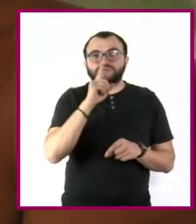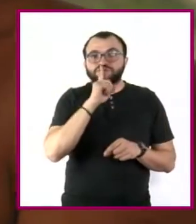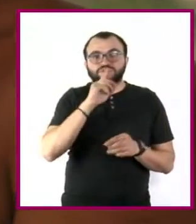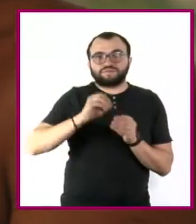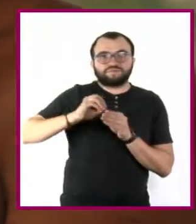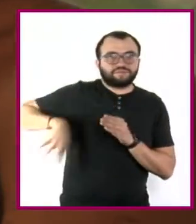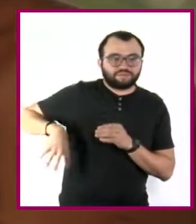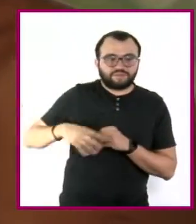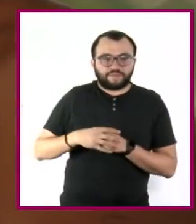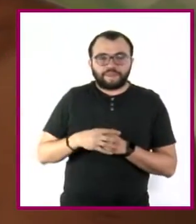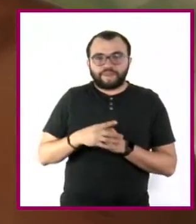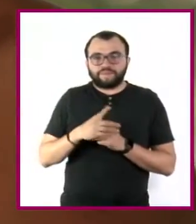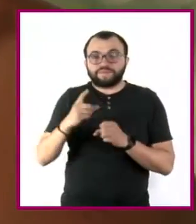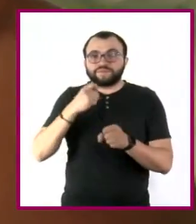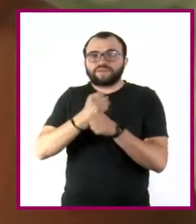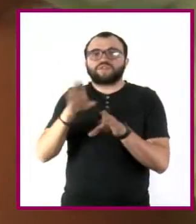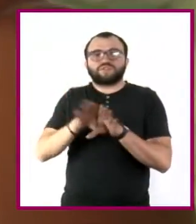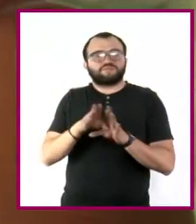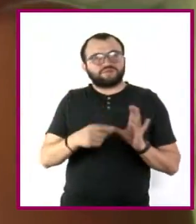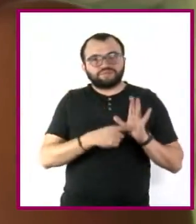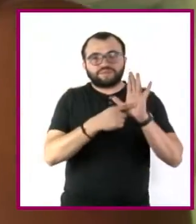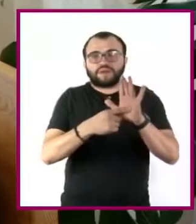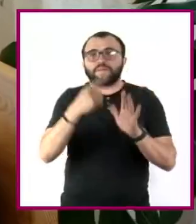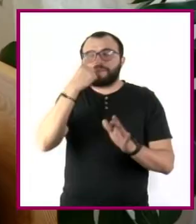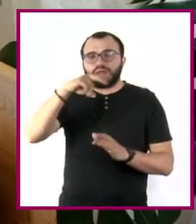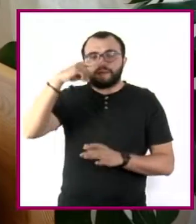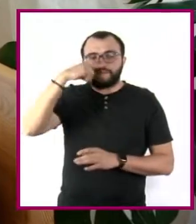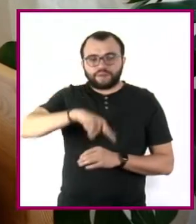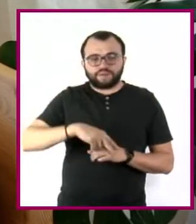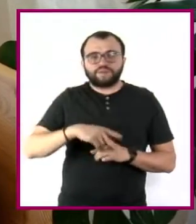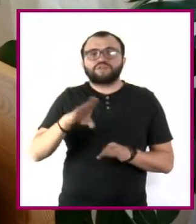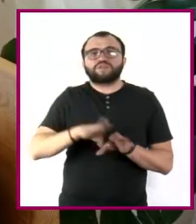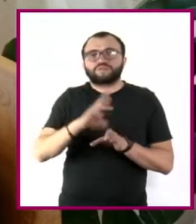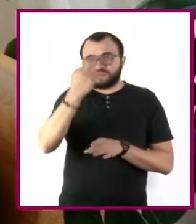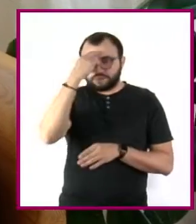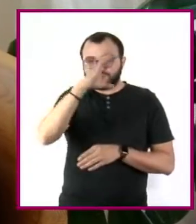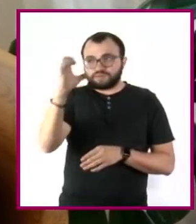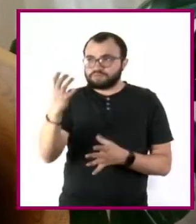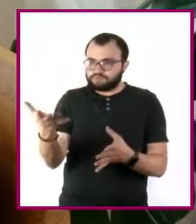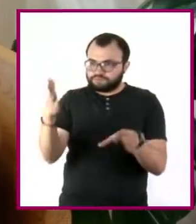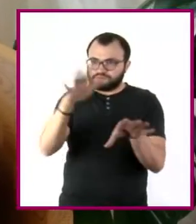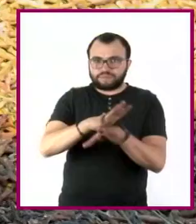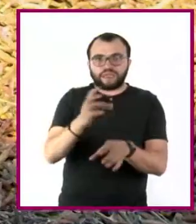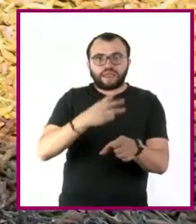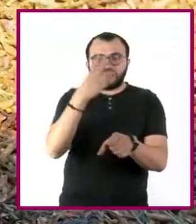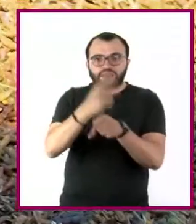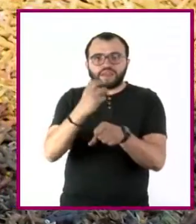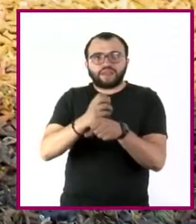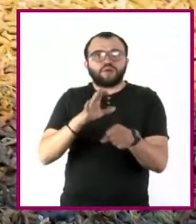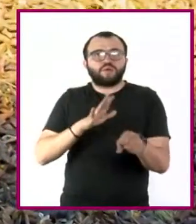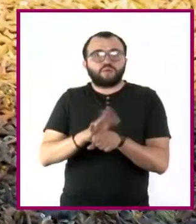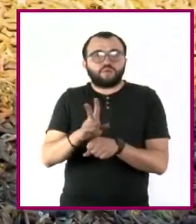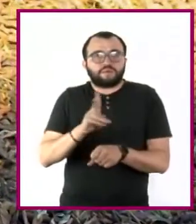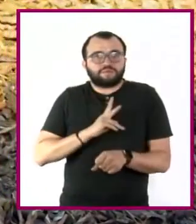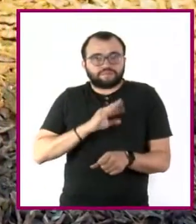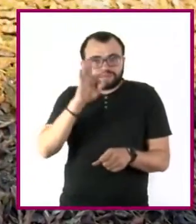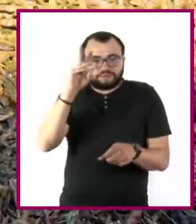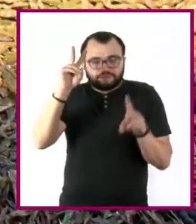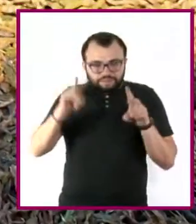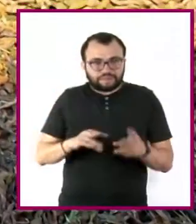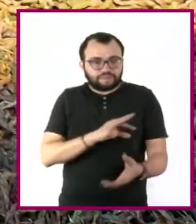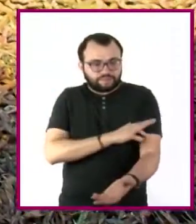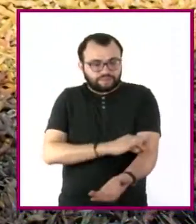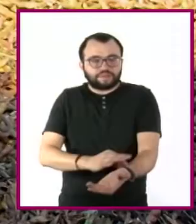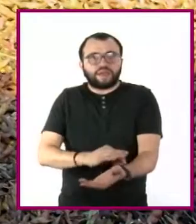Aprodescendientes, inició el reto social para los mexicanos de reconocer e integrar nuestra tercera raíz, es decir, dignificar la